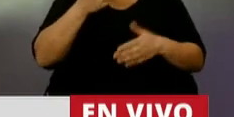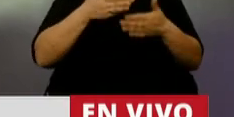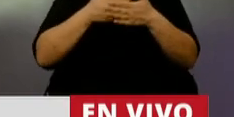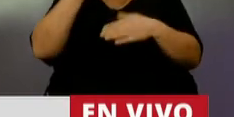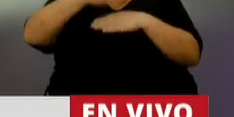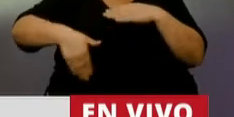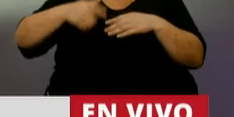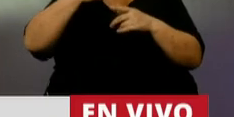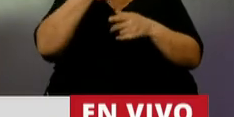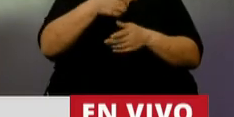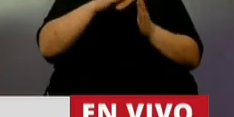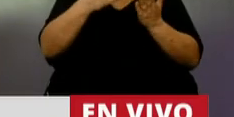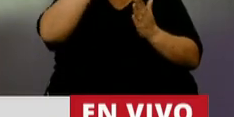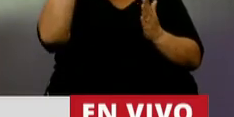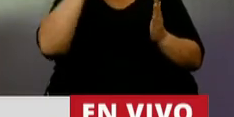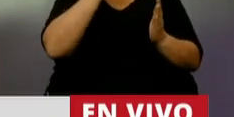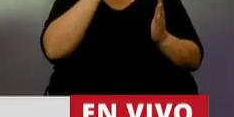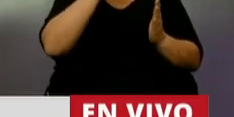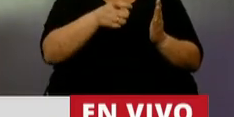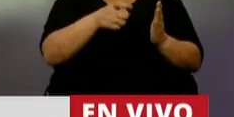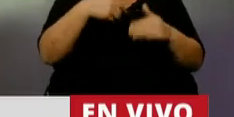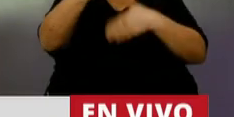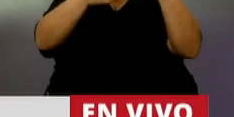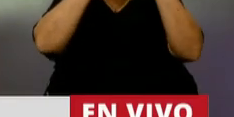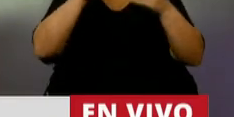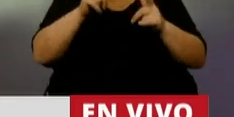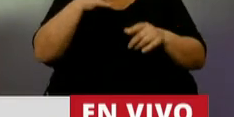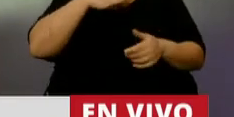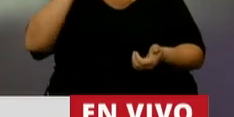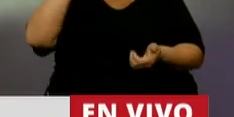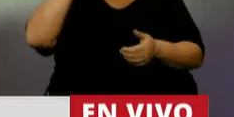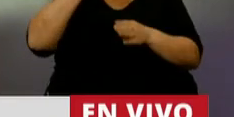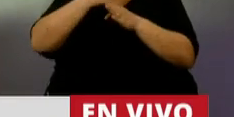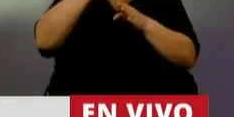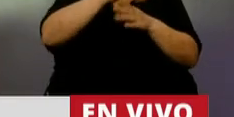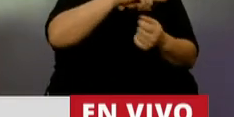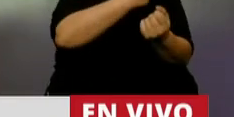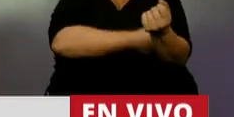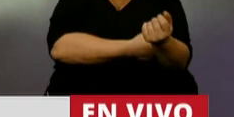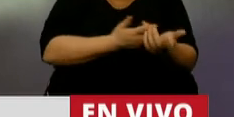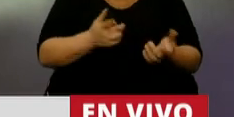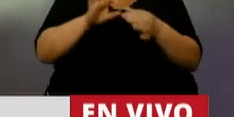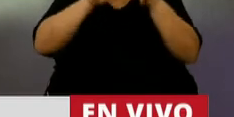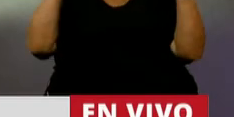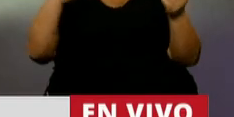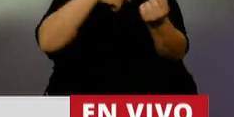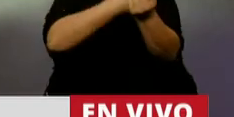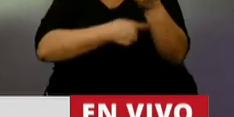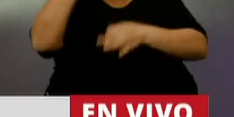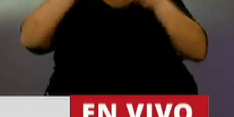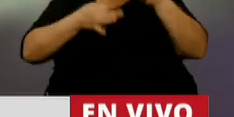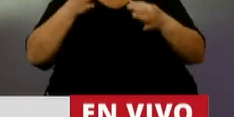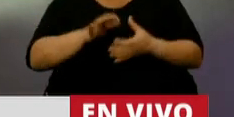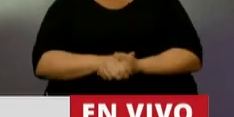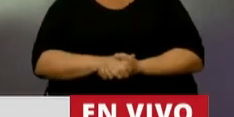establece la Constitución. No va a haber viento favorable cuando no se respeta la división de poderes ni la independencia del Poder Judicial.